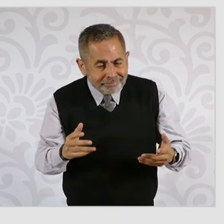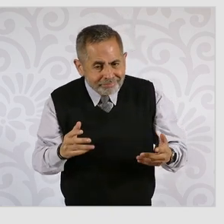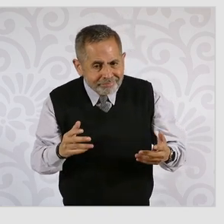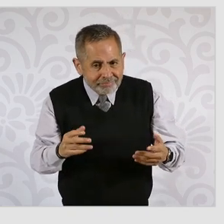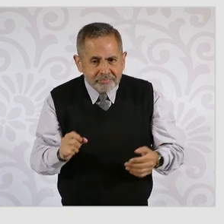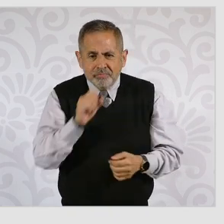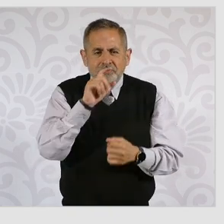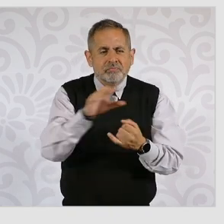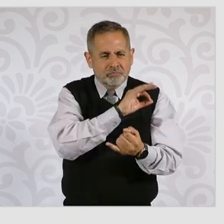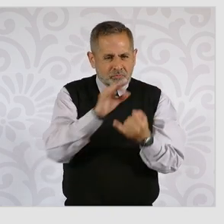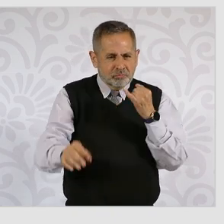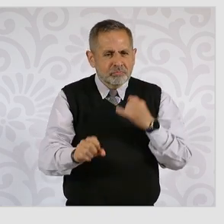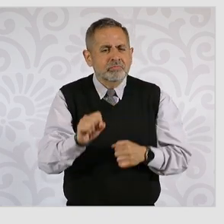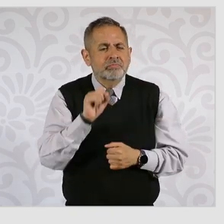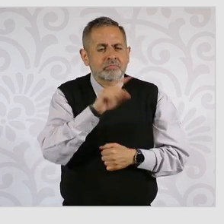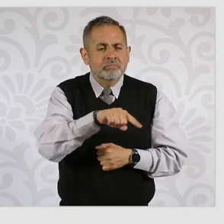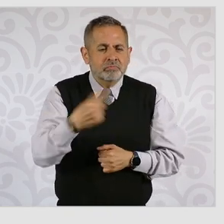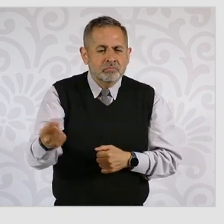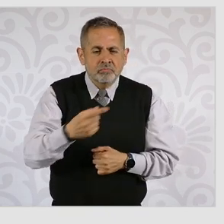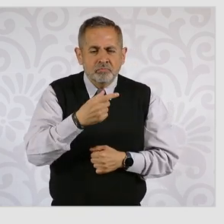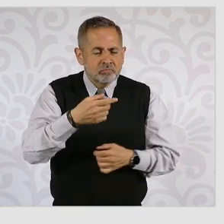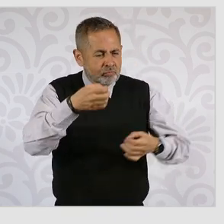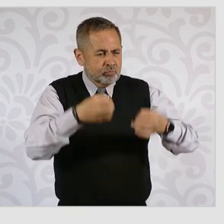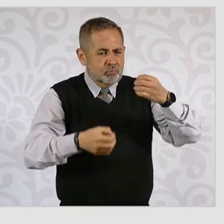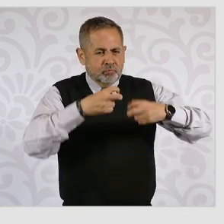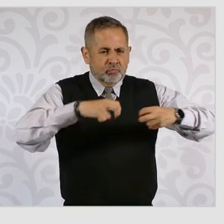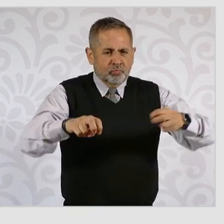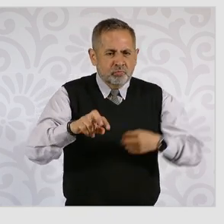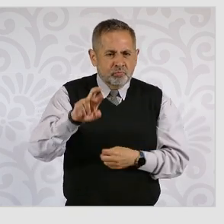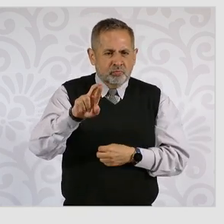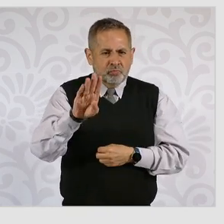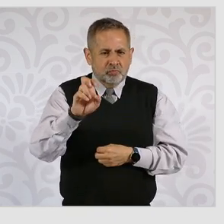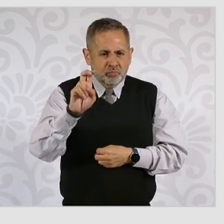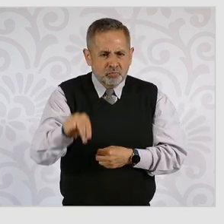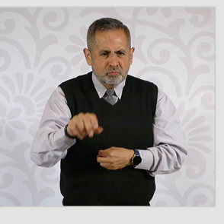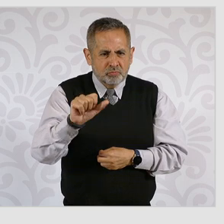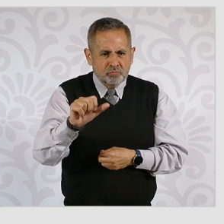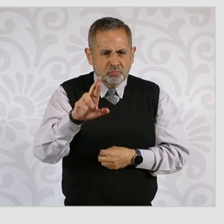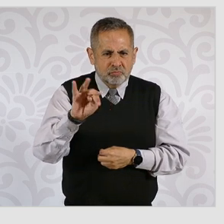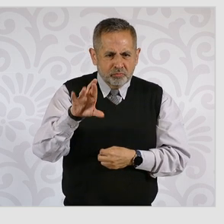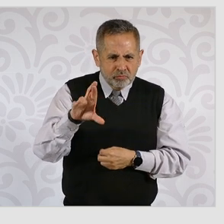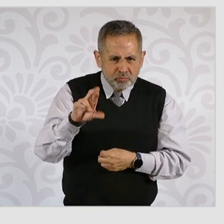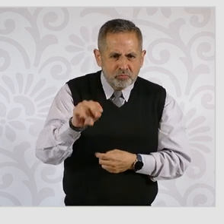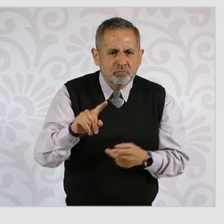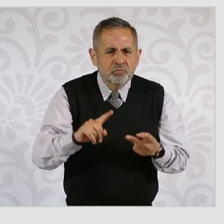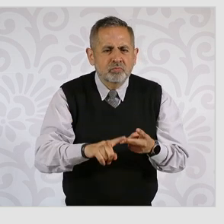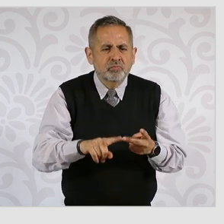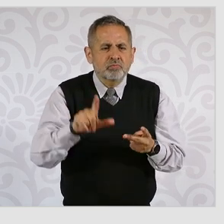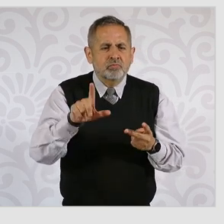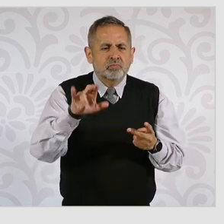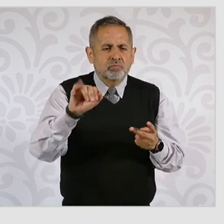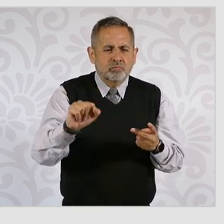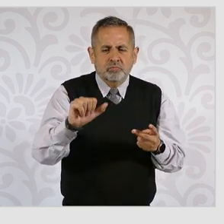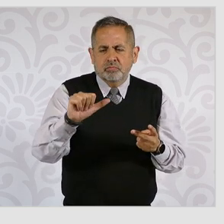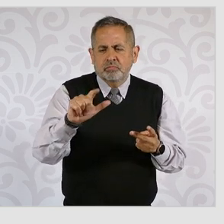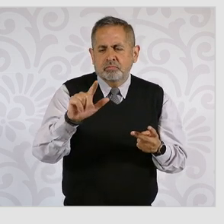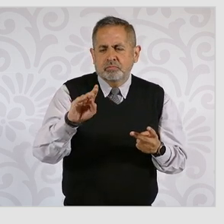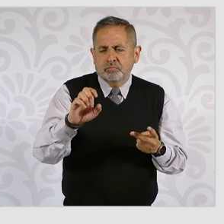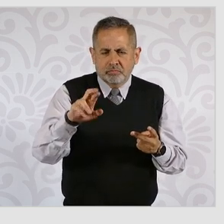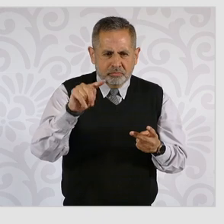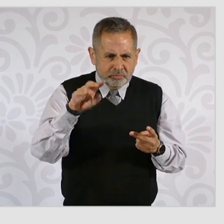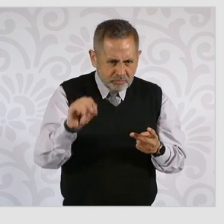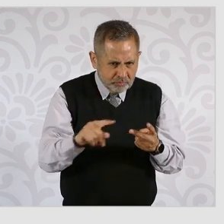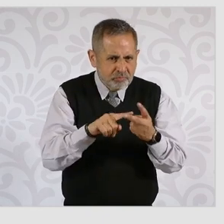los magistrados Rubén Arturo Sánchez Valencia y Luis Alberto